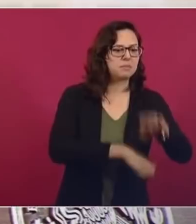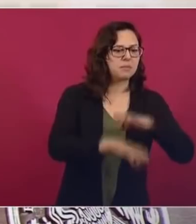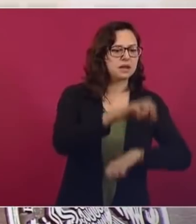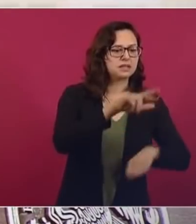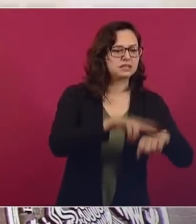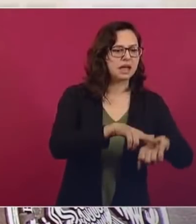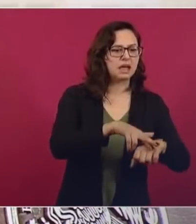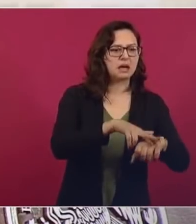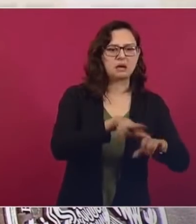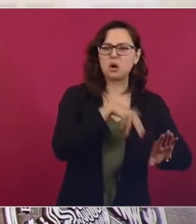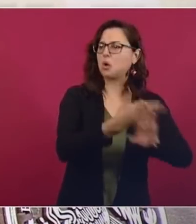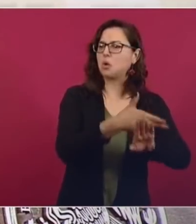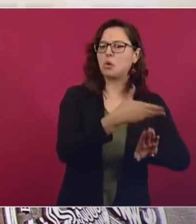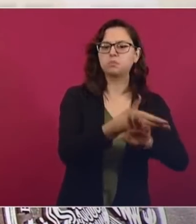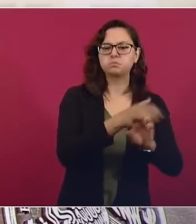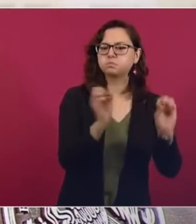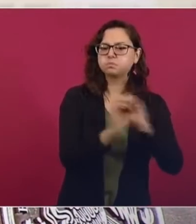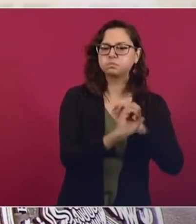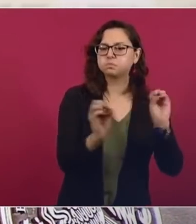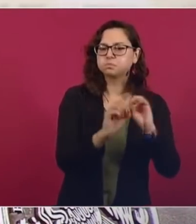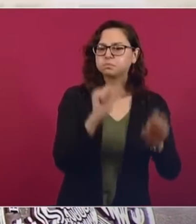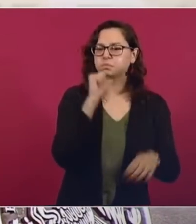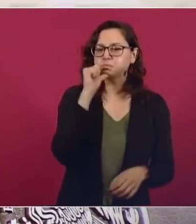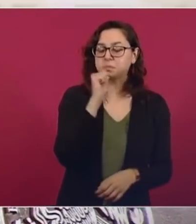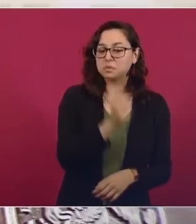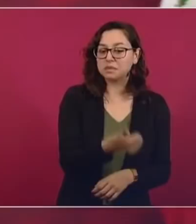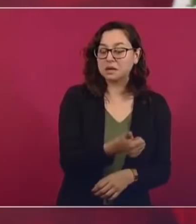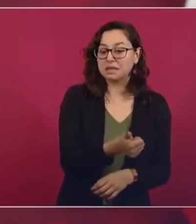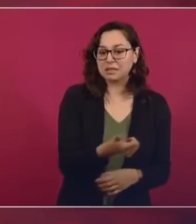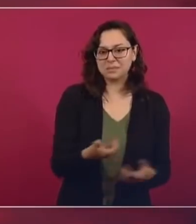que